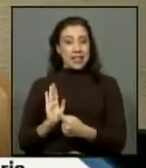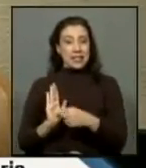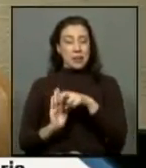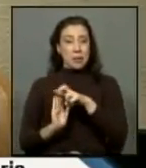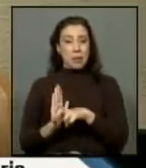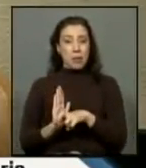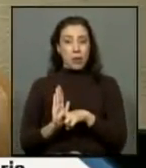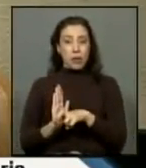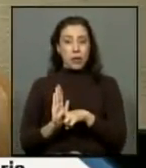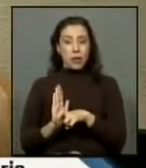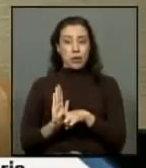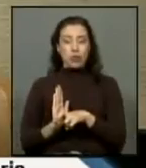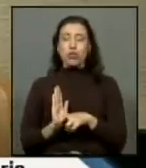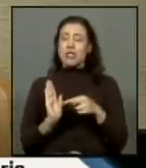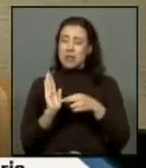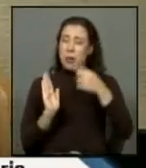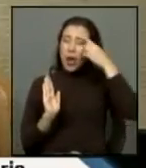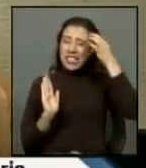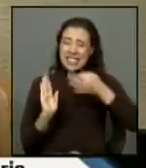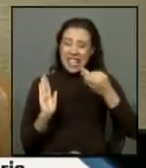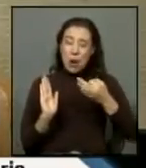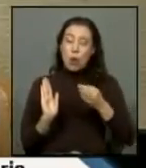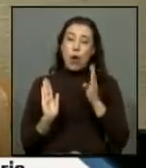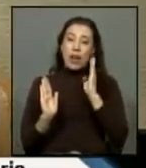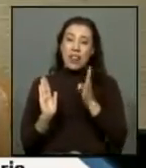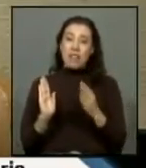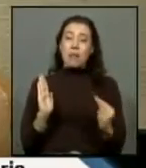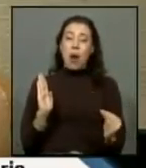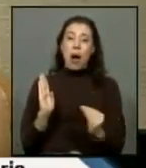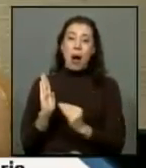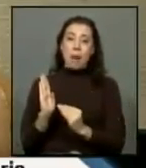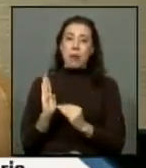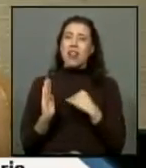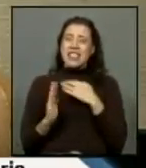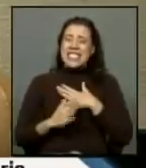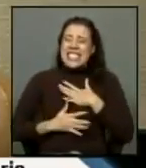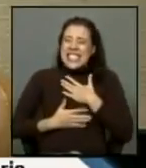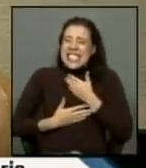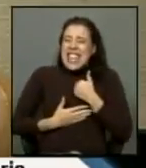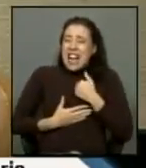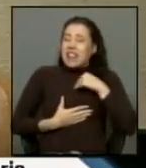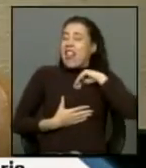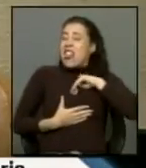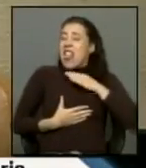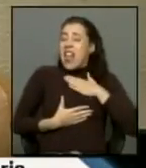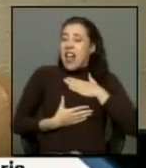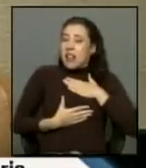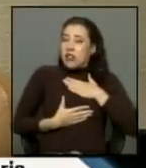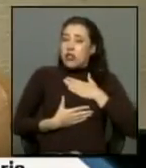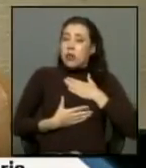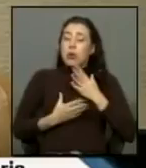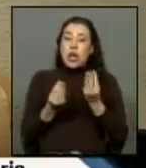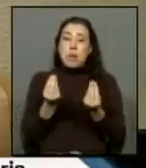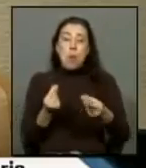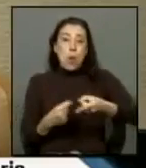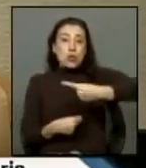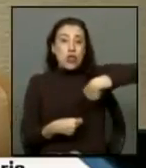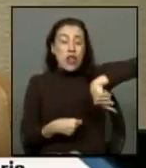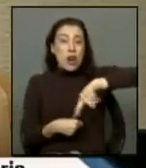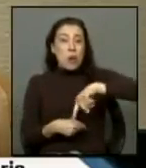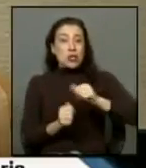no solo tenemos convicción que hay que apoyarlo sino lo sentimos dentro porque varios de los nuestros